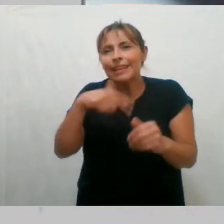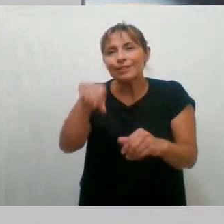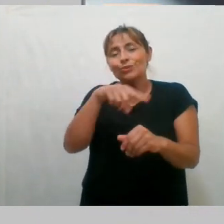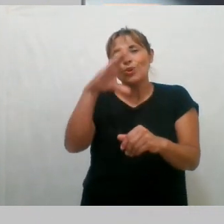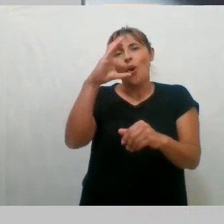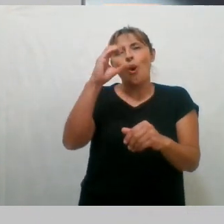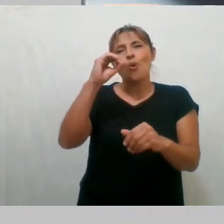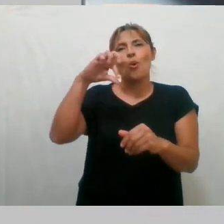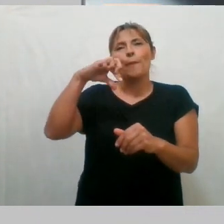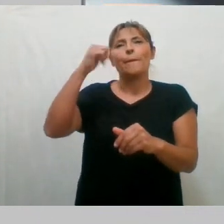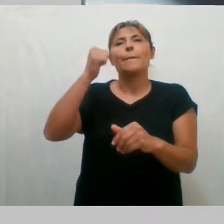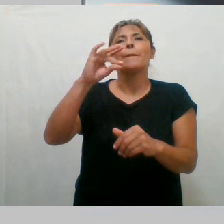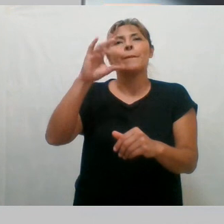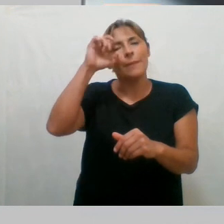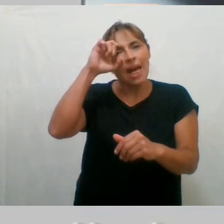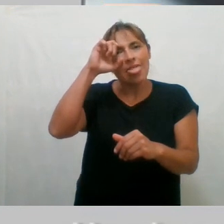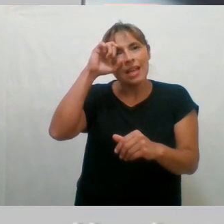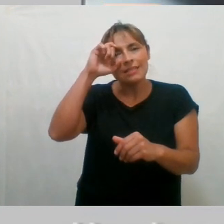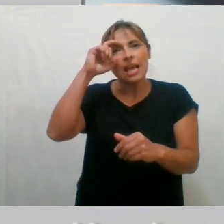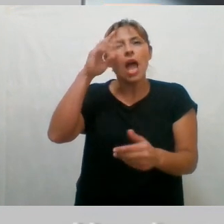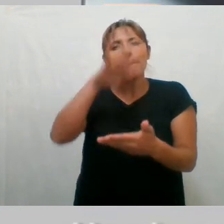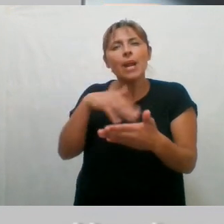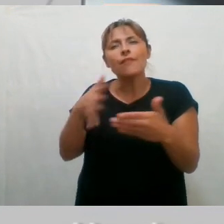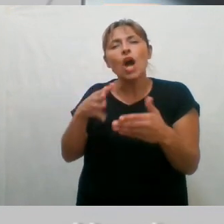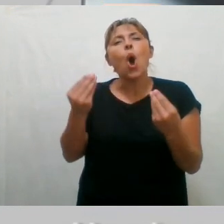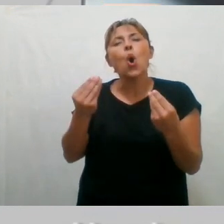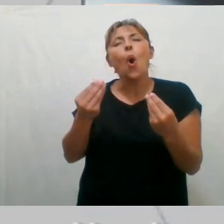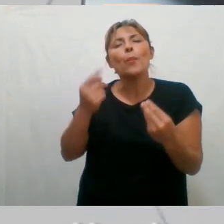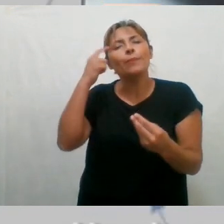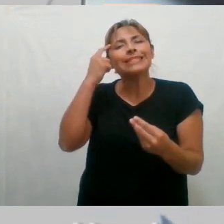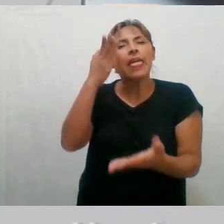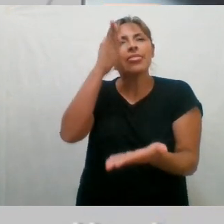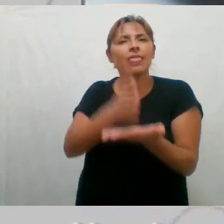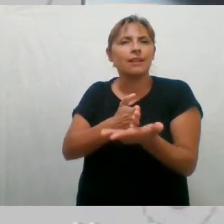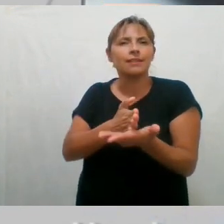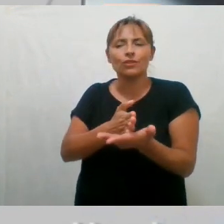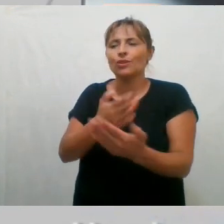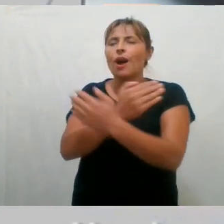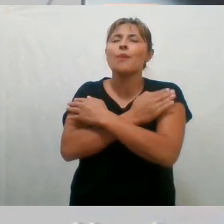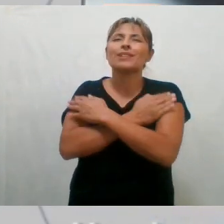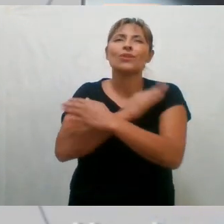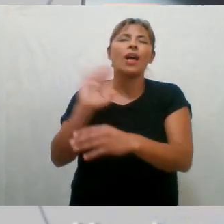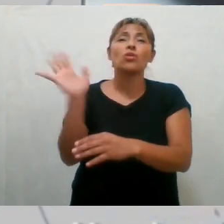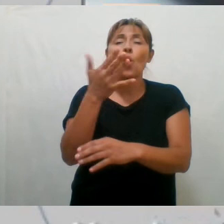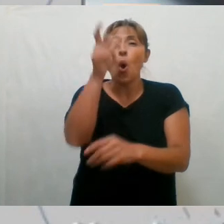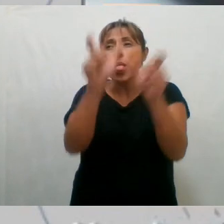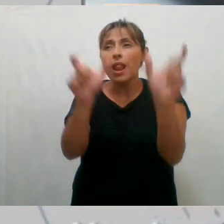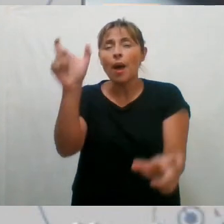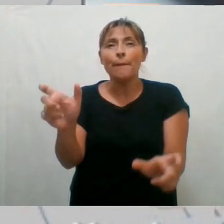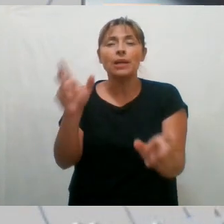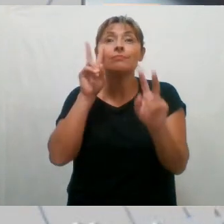y hacemos planificación con perspectiva de derechos. Un abrazo virtual muy grande a todas aquellas personas que nos